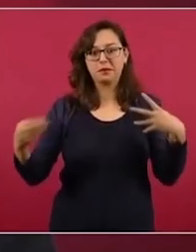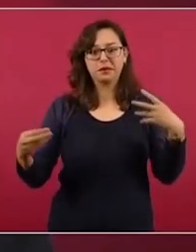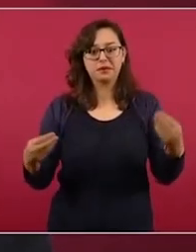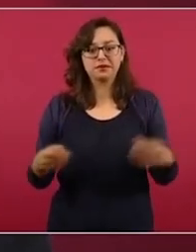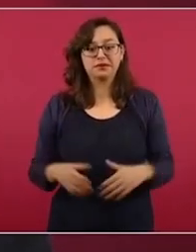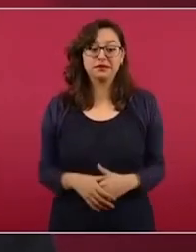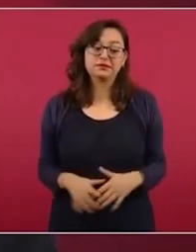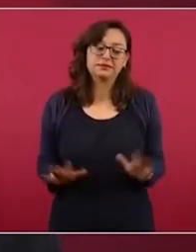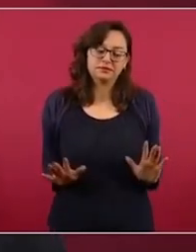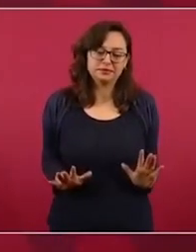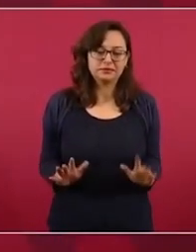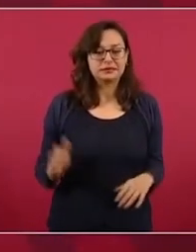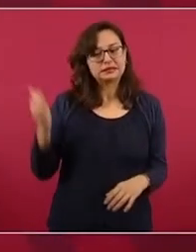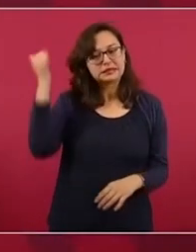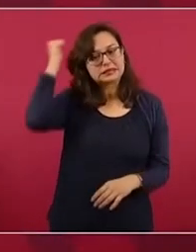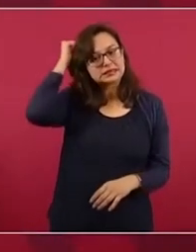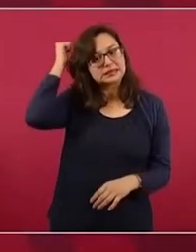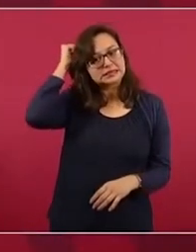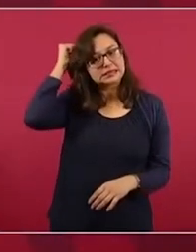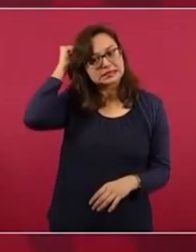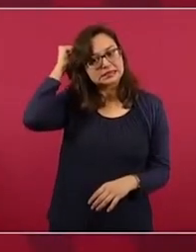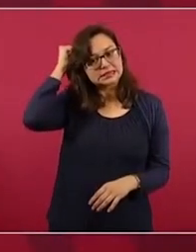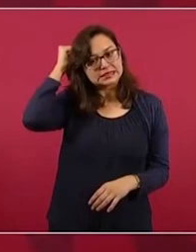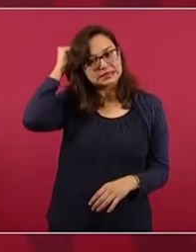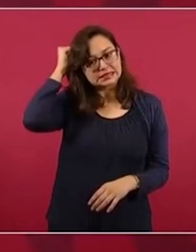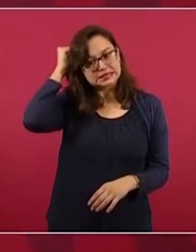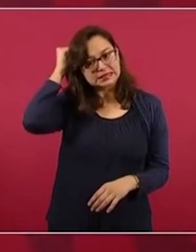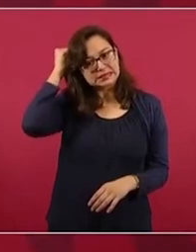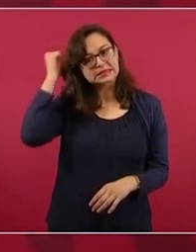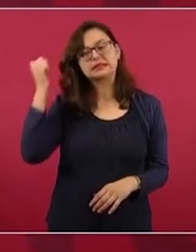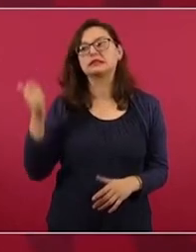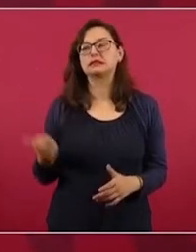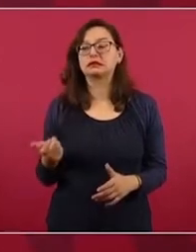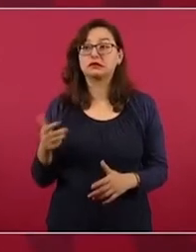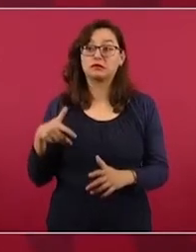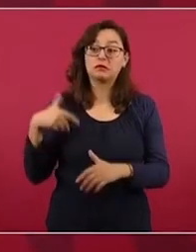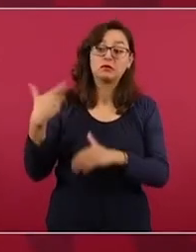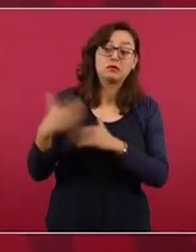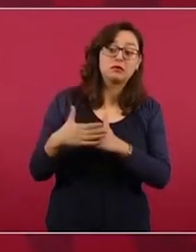Tocó madera, que no vaya a venir. Otra calamidad.